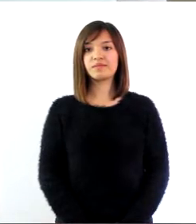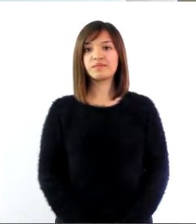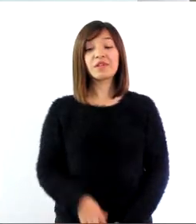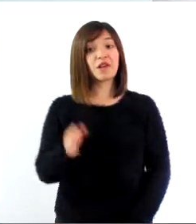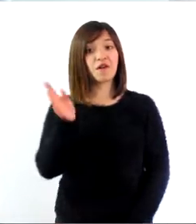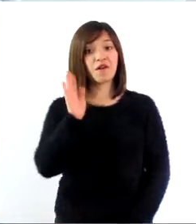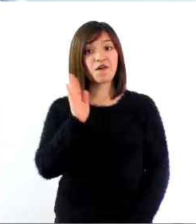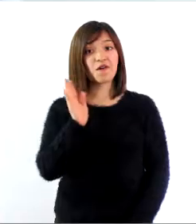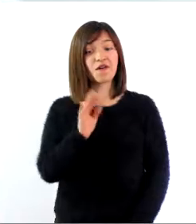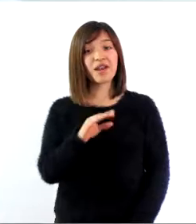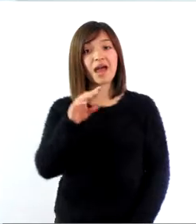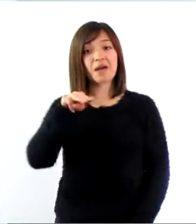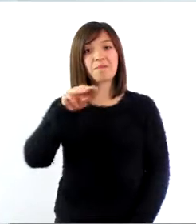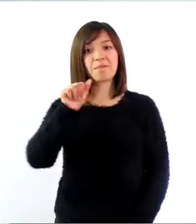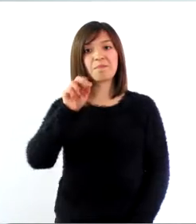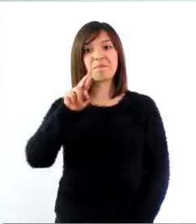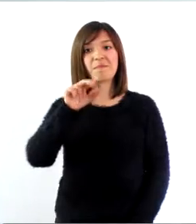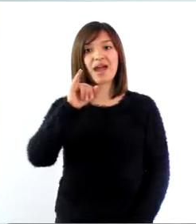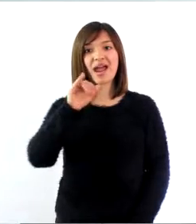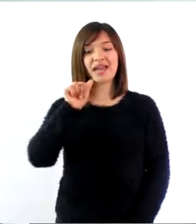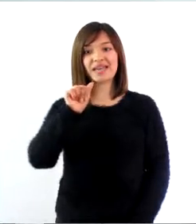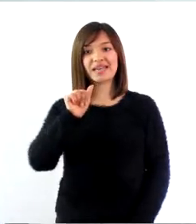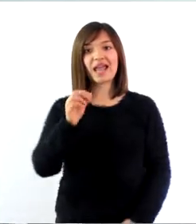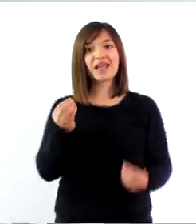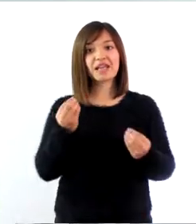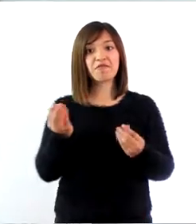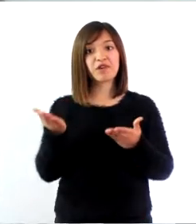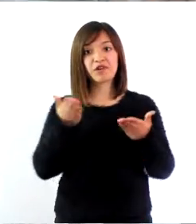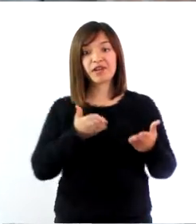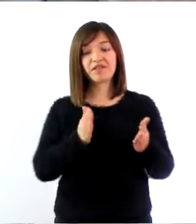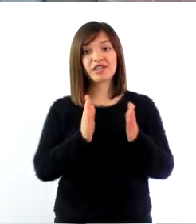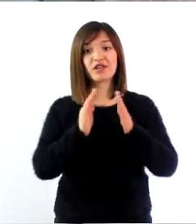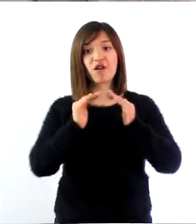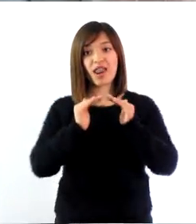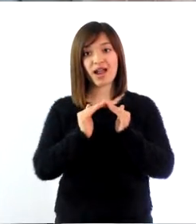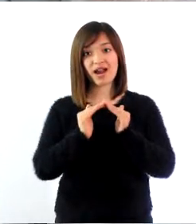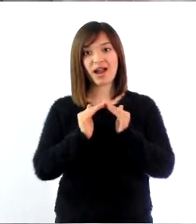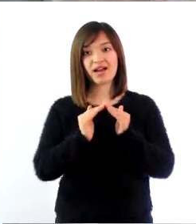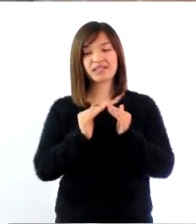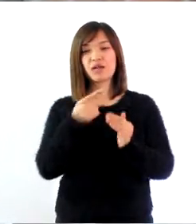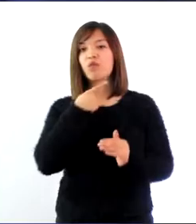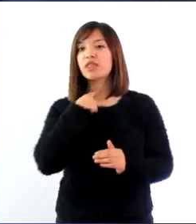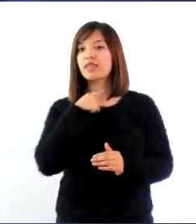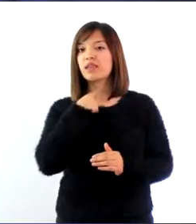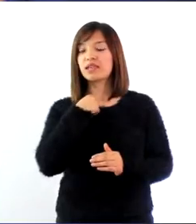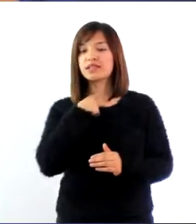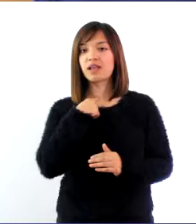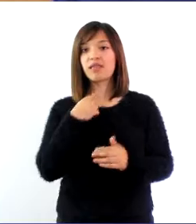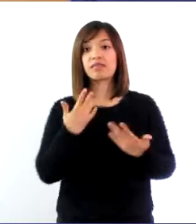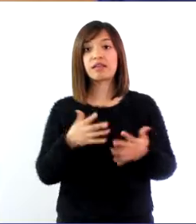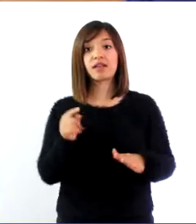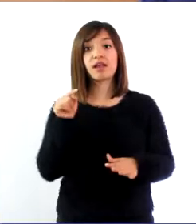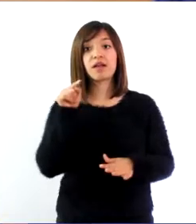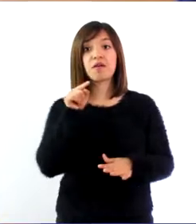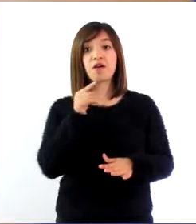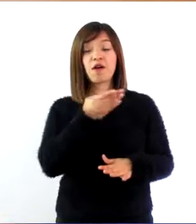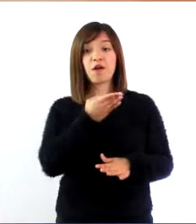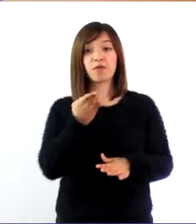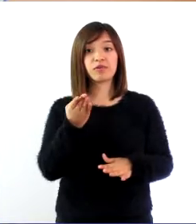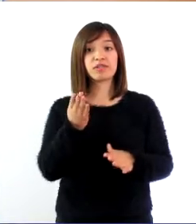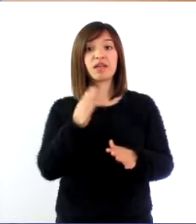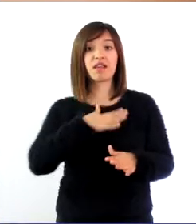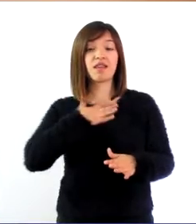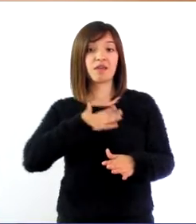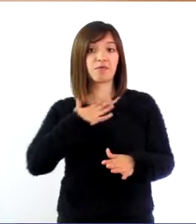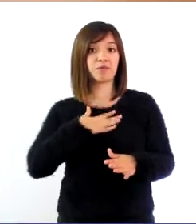¡Hola, Doña María! ¡Qué bueno que vino aquí a la casa! Tengo algo muy interesante para usted, ya que usted está involucrada con las cosas de la